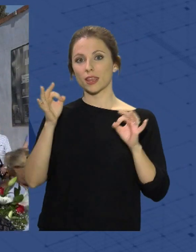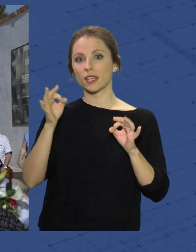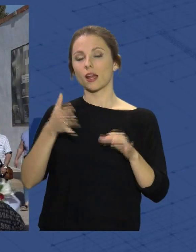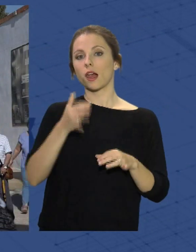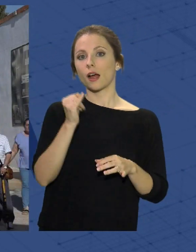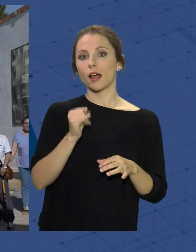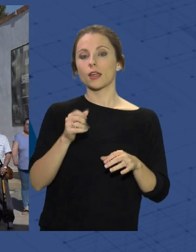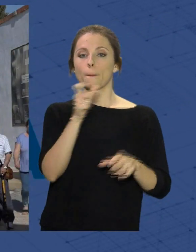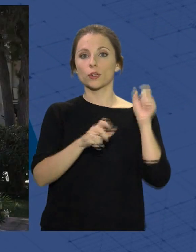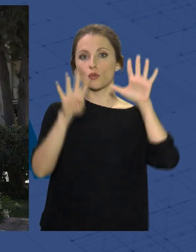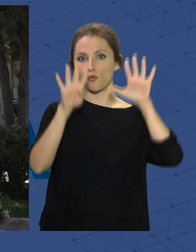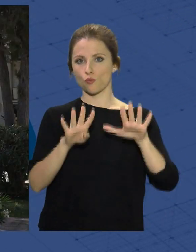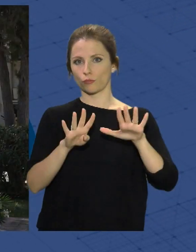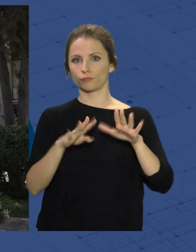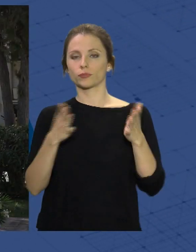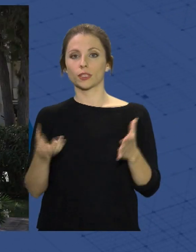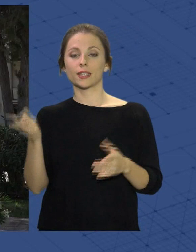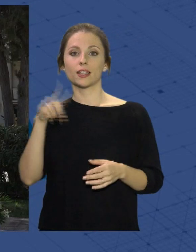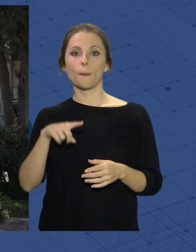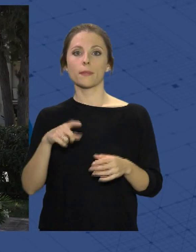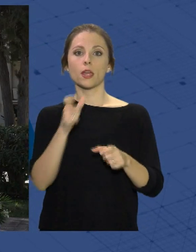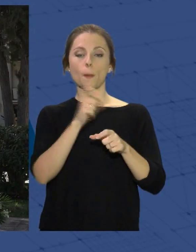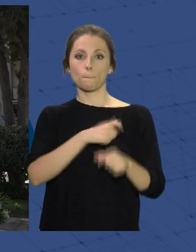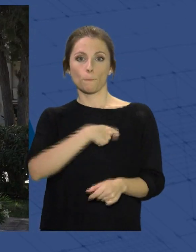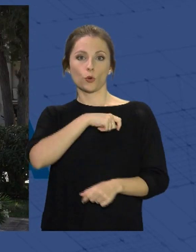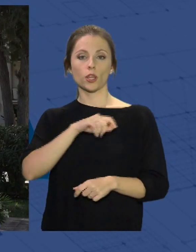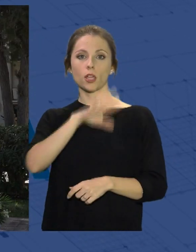9 personas, así como un refuerzo de policía local y el bus.